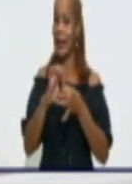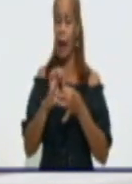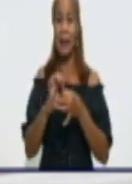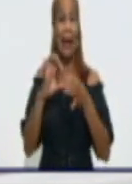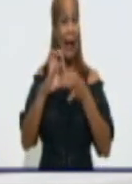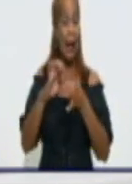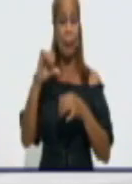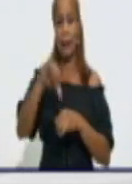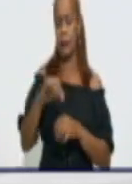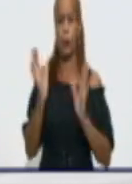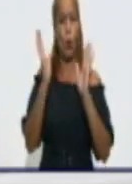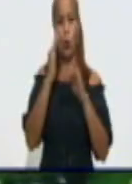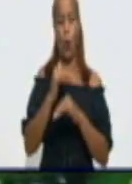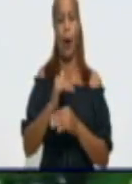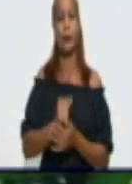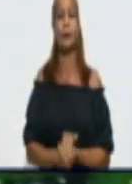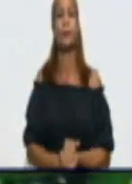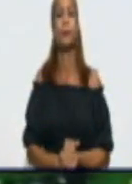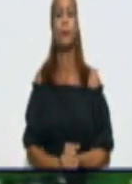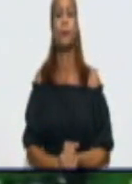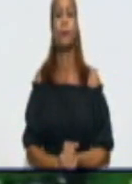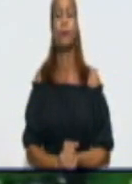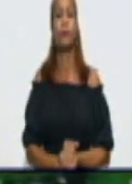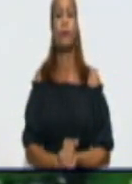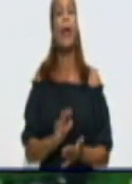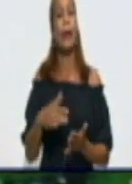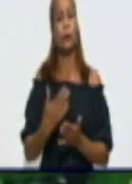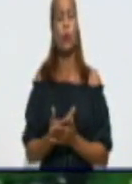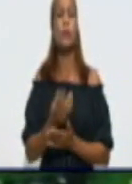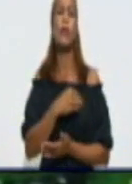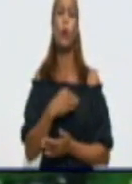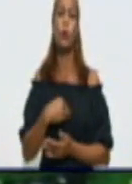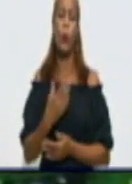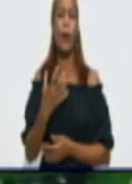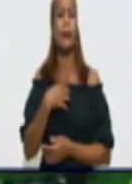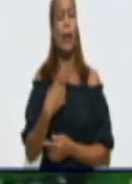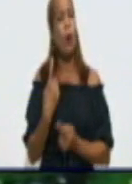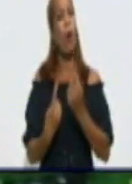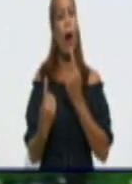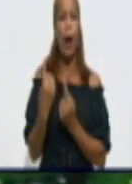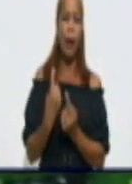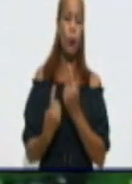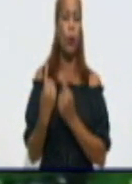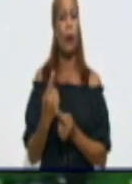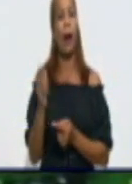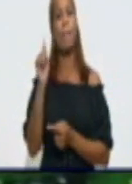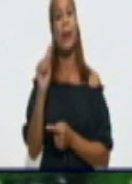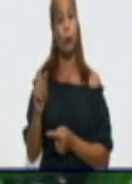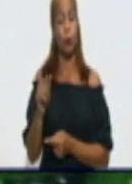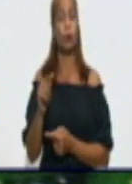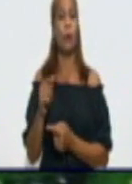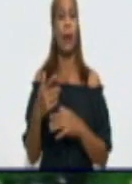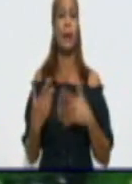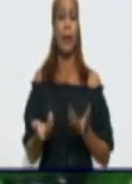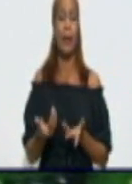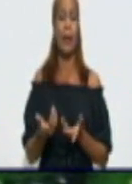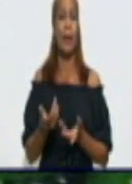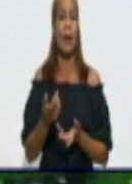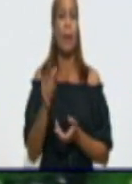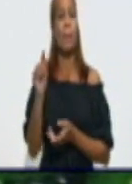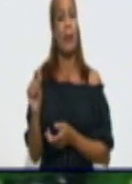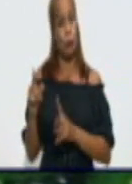críticos. Doctora, tengo algunas preguntas que han hecho llegar varios televidentes a través de